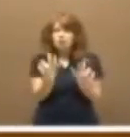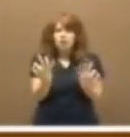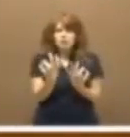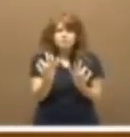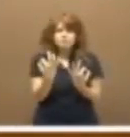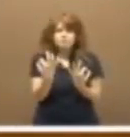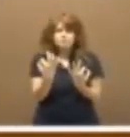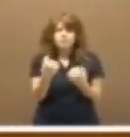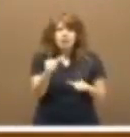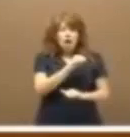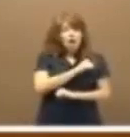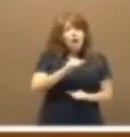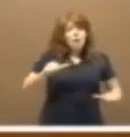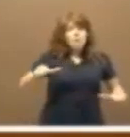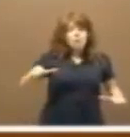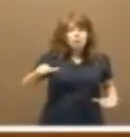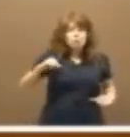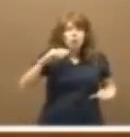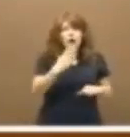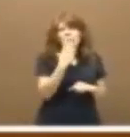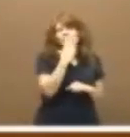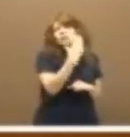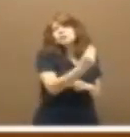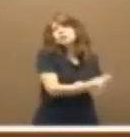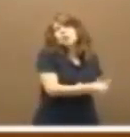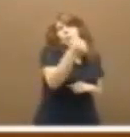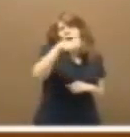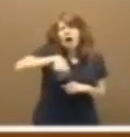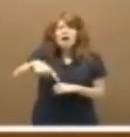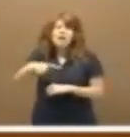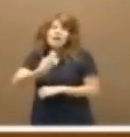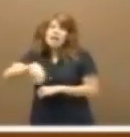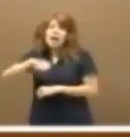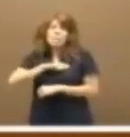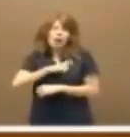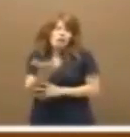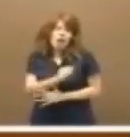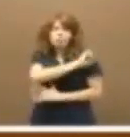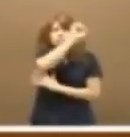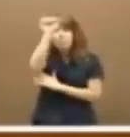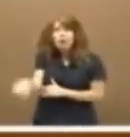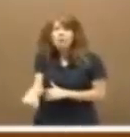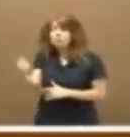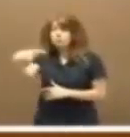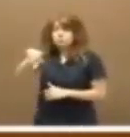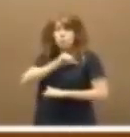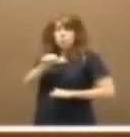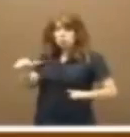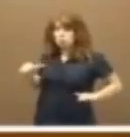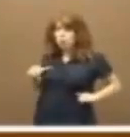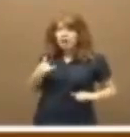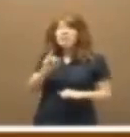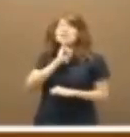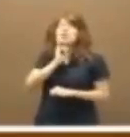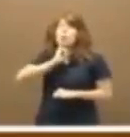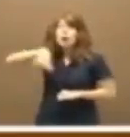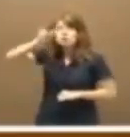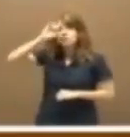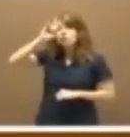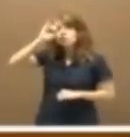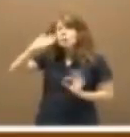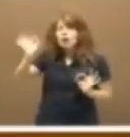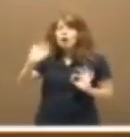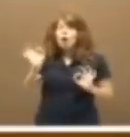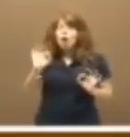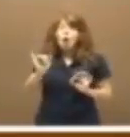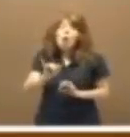en Portugal les habían entendido mucho más que en España. Si en Portugal, o ustedes no saben portugués, o el